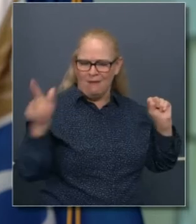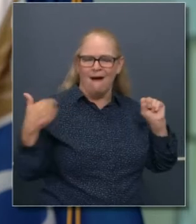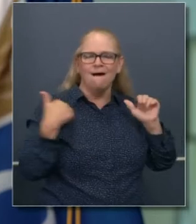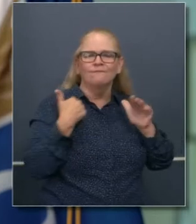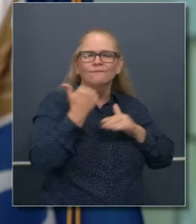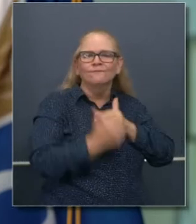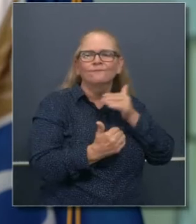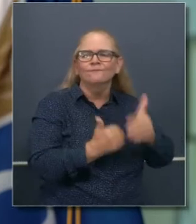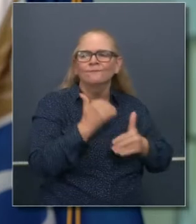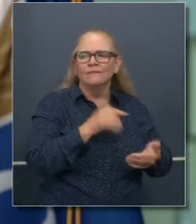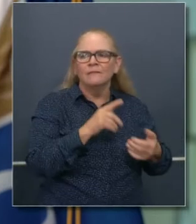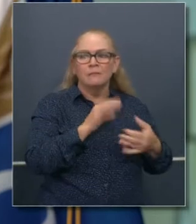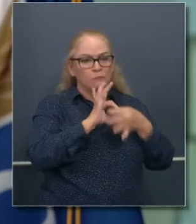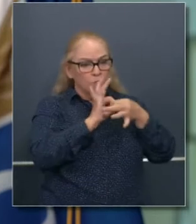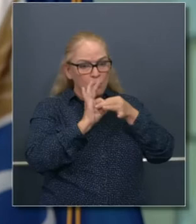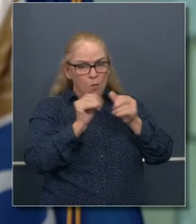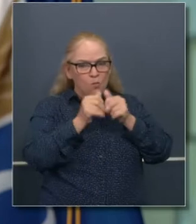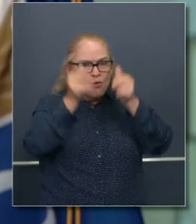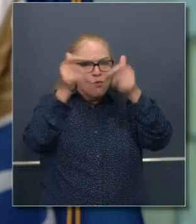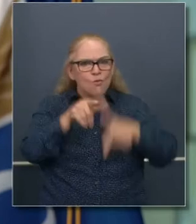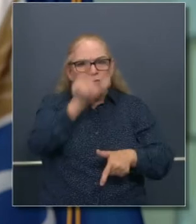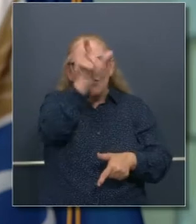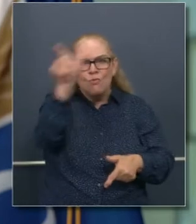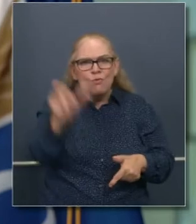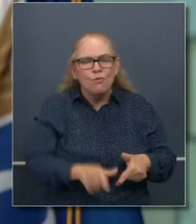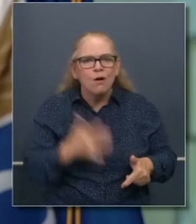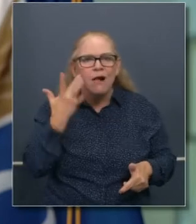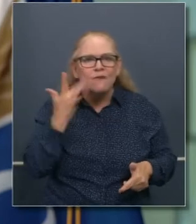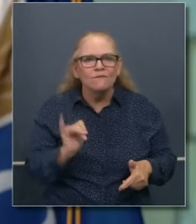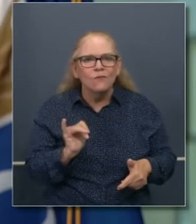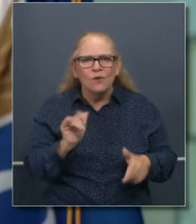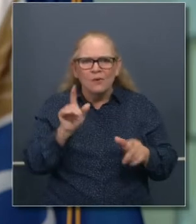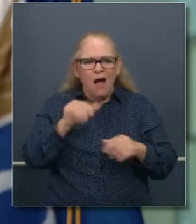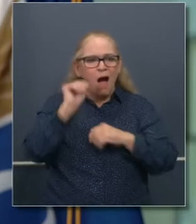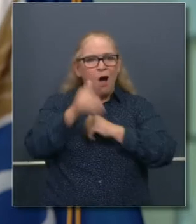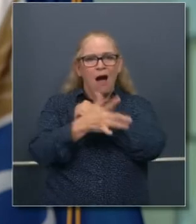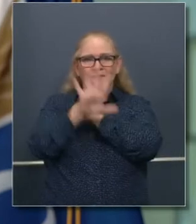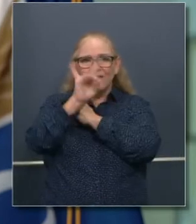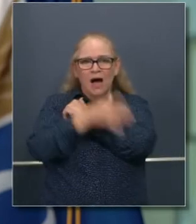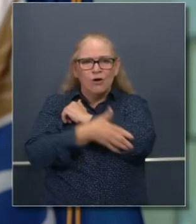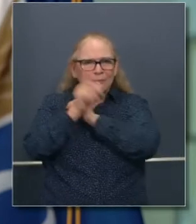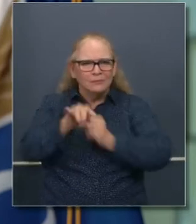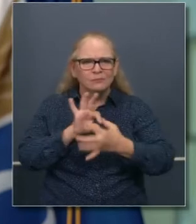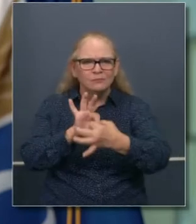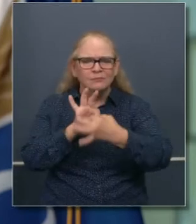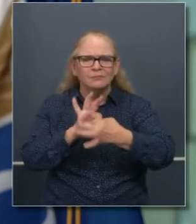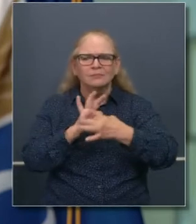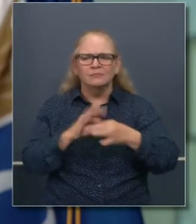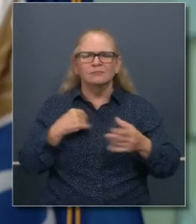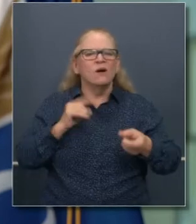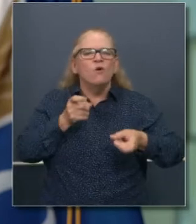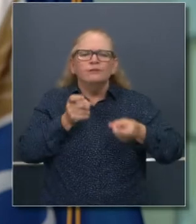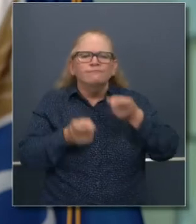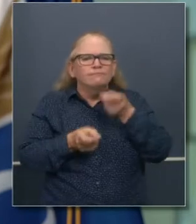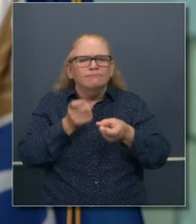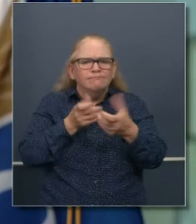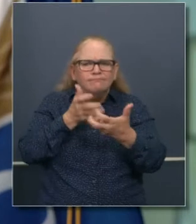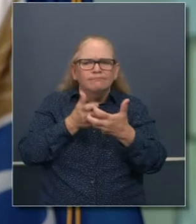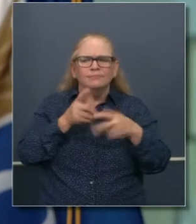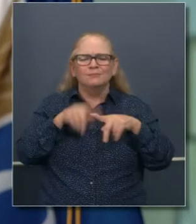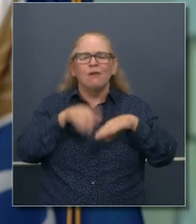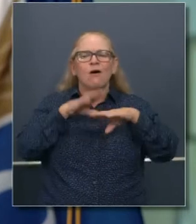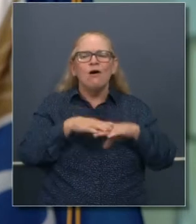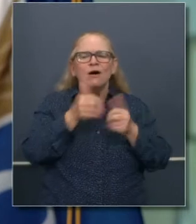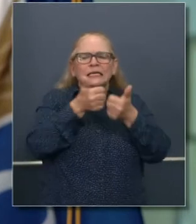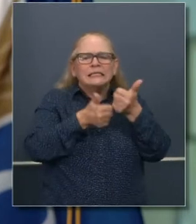funcionarios a través de todo el Estado y consistentemente hemos estado modificando y revisando las órdenes que se han estado